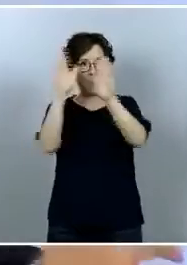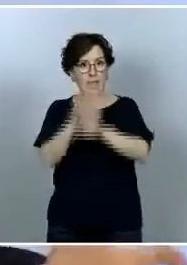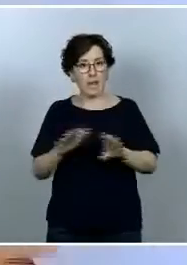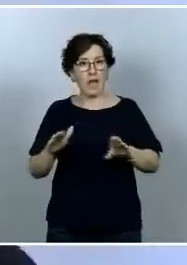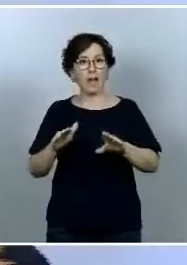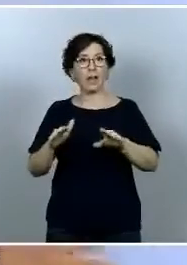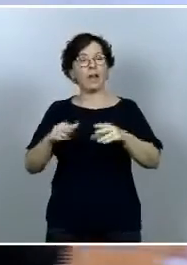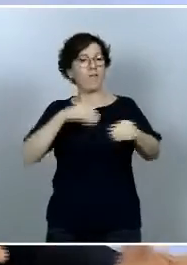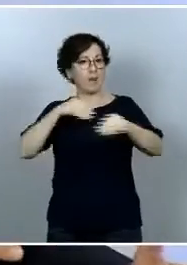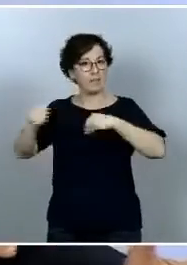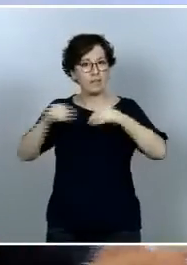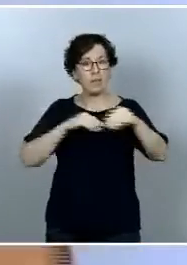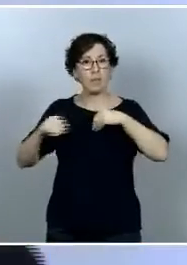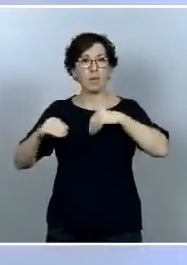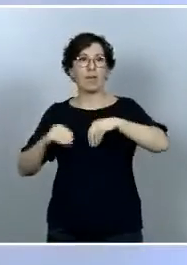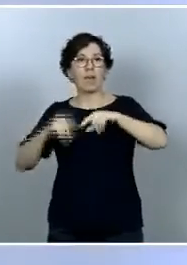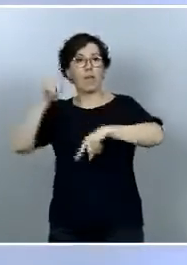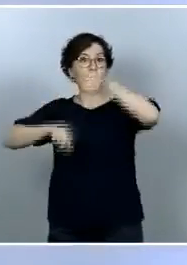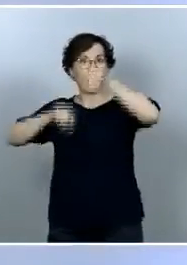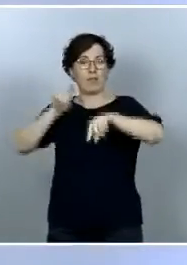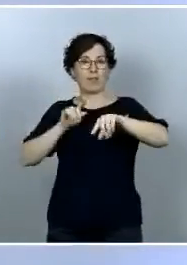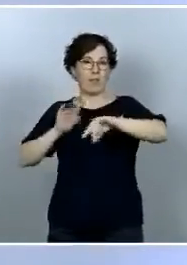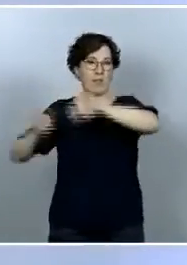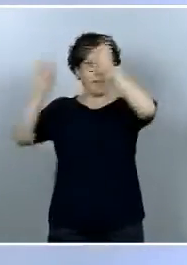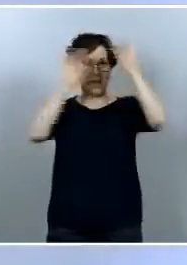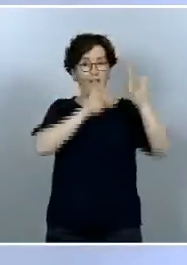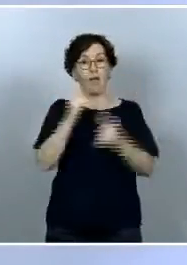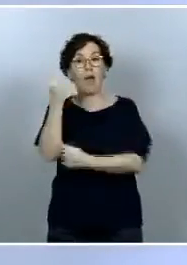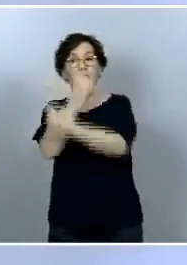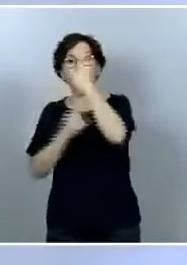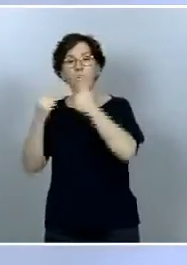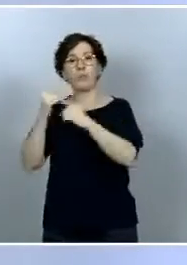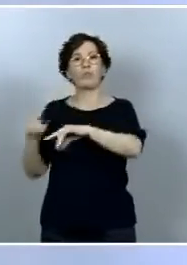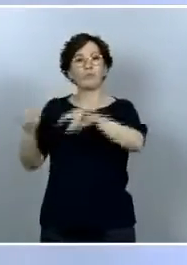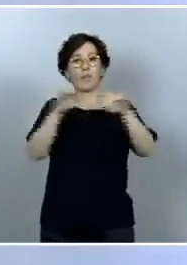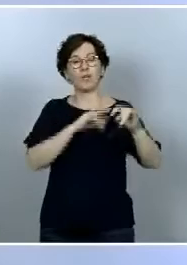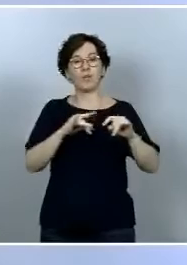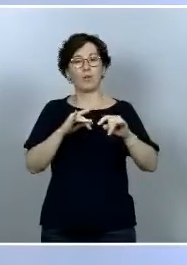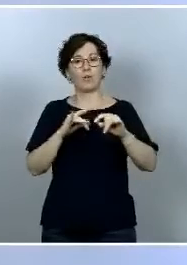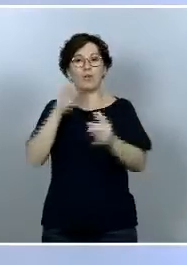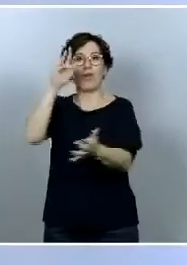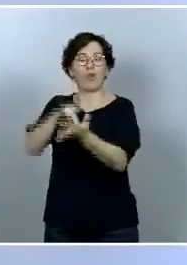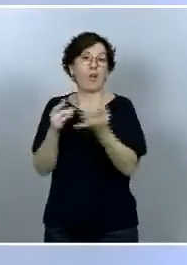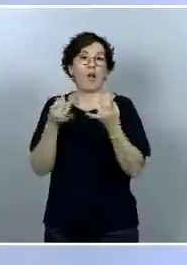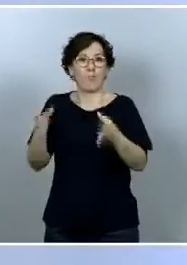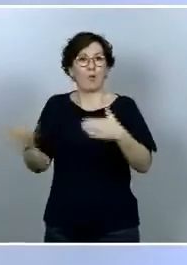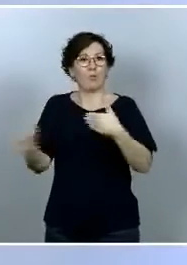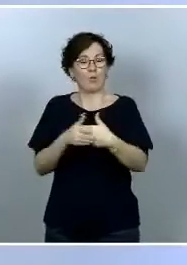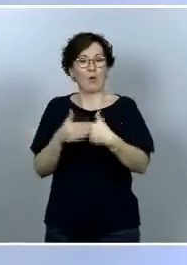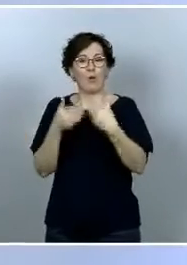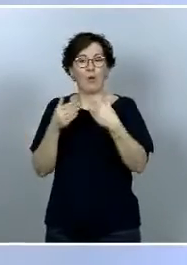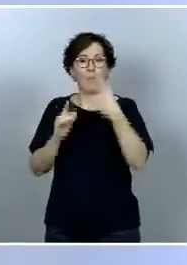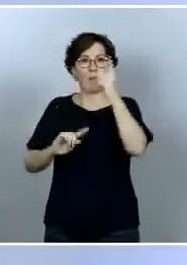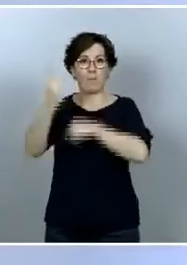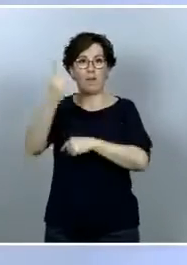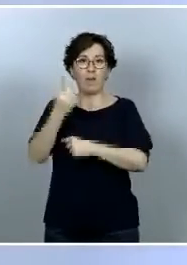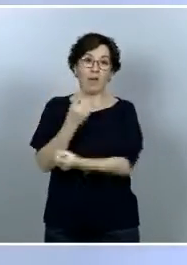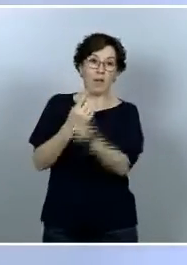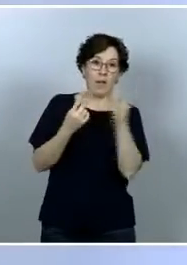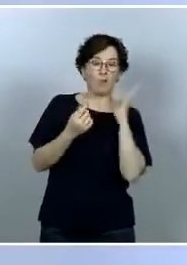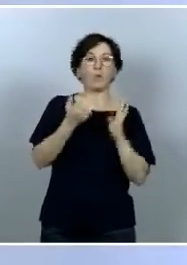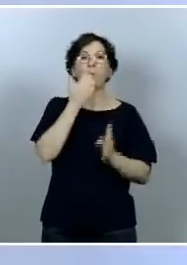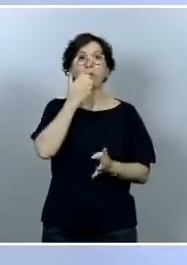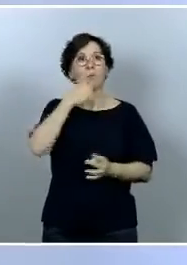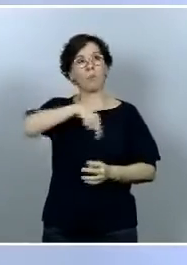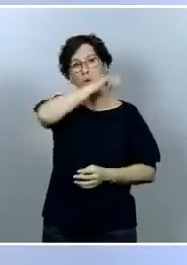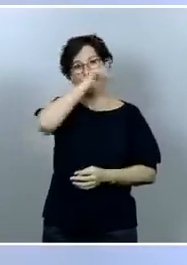por tanto en unos territorios se le agarra antes al final de esta segunda etapa de desescalada en algunos territorios por ejemplo las zonas urbanas de María y Barcelona pues se